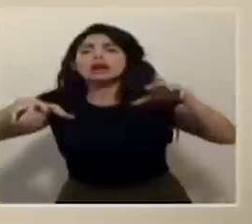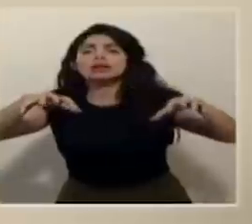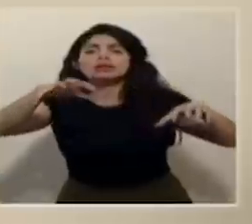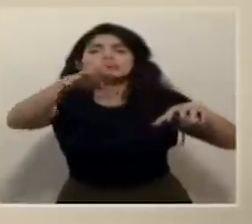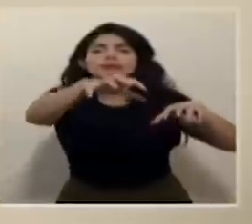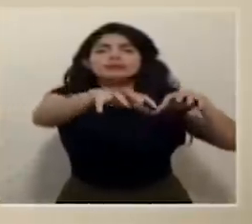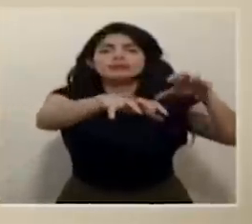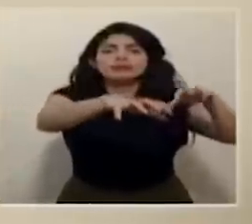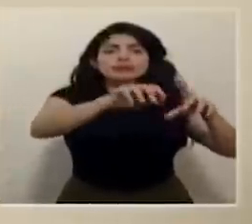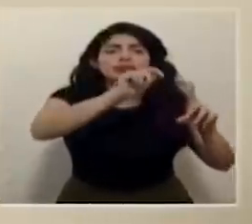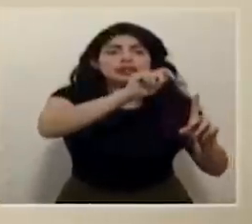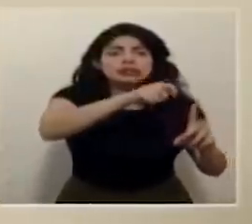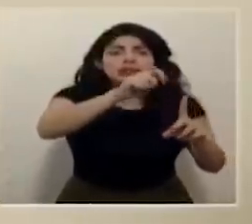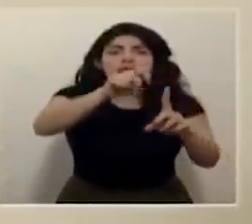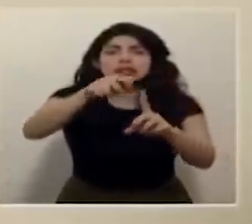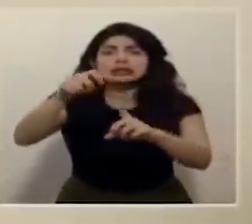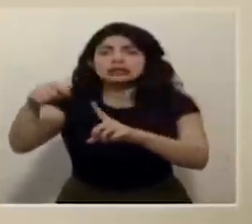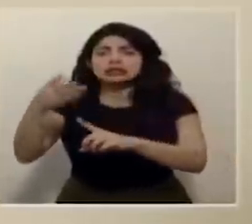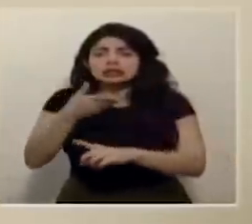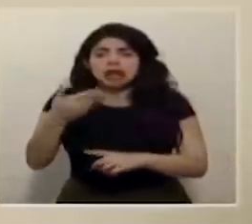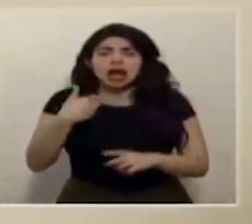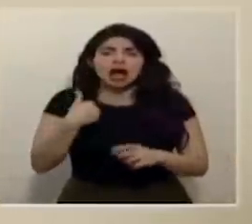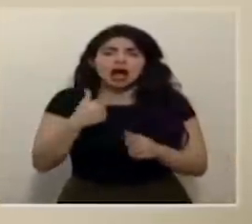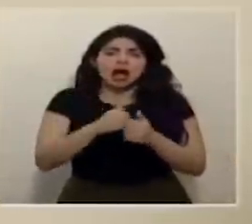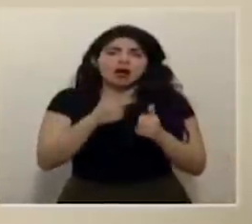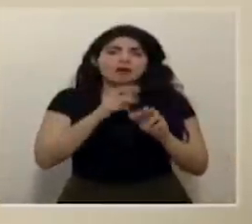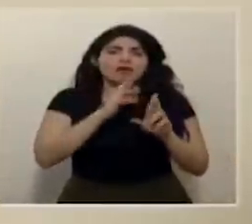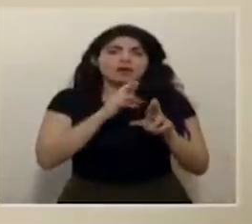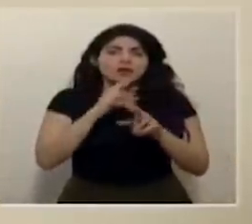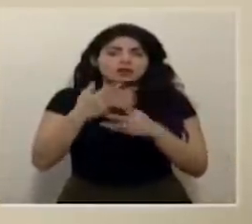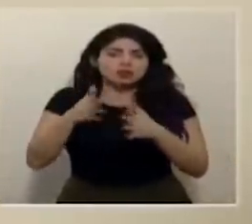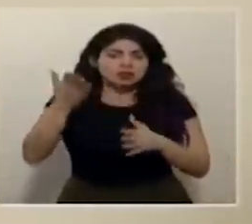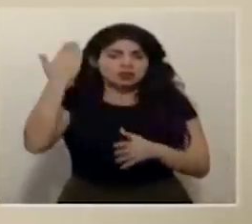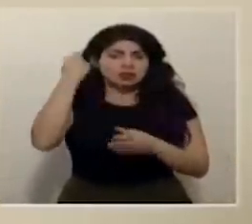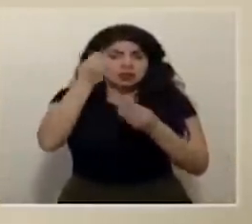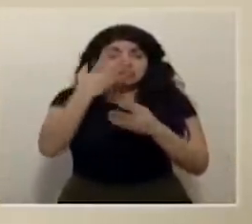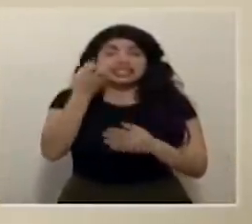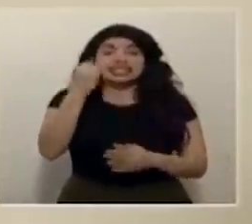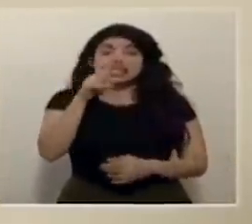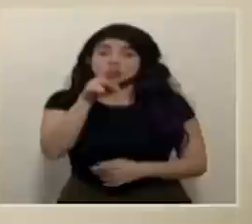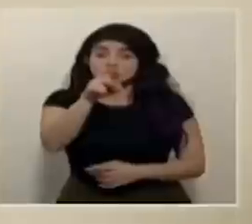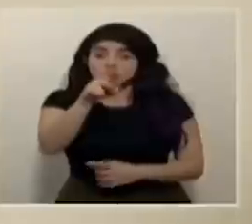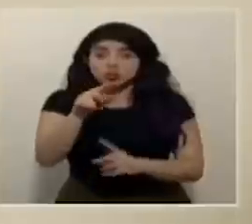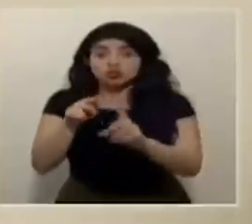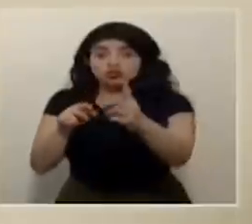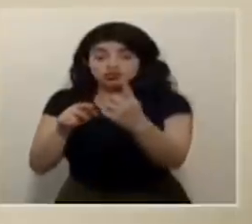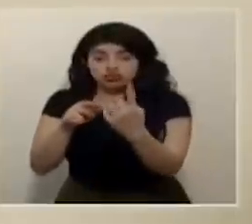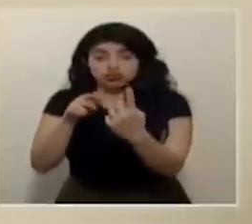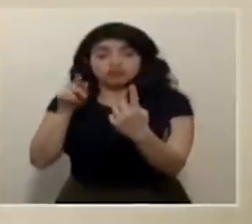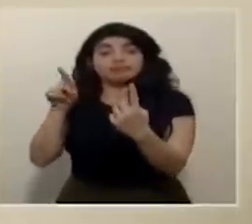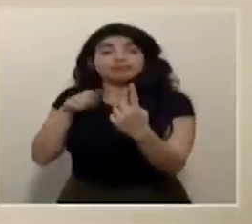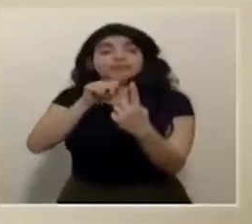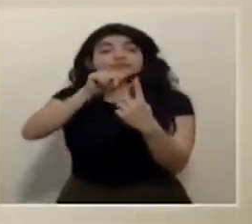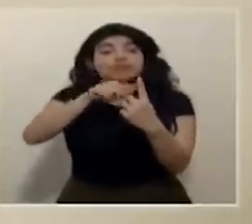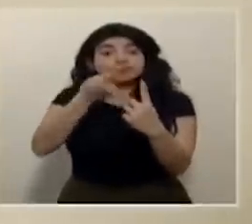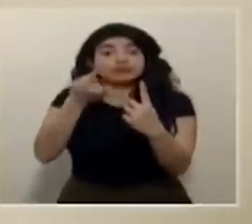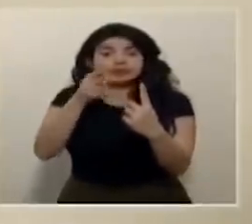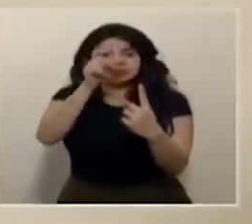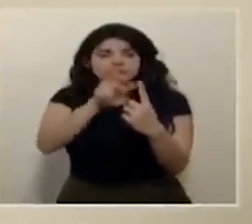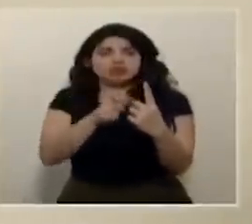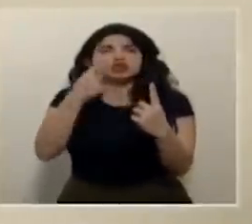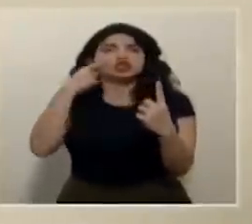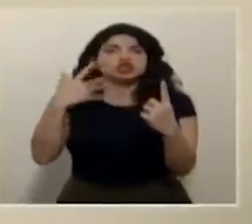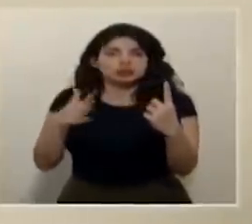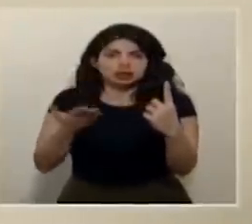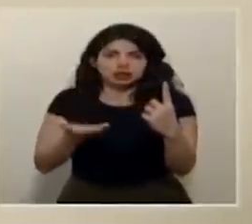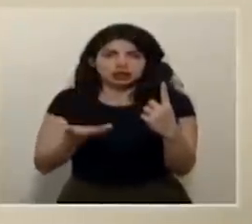se han estado tomando las muestras pero si lo hemos mencionado anteriormente si usted le toma una muestra es porque ya usted es sospechoso